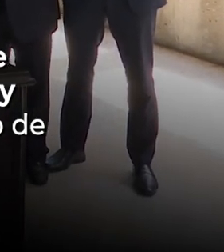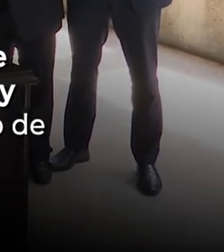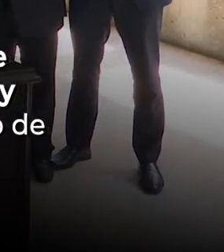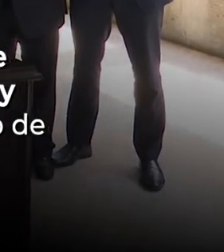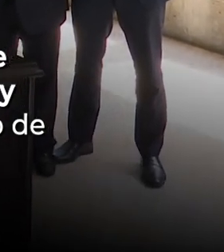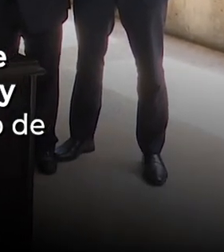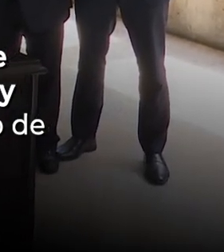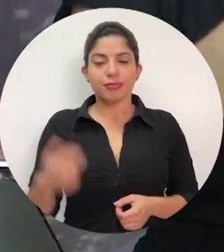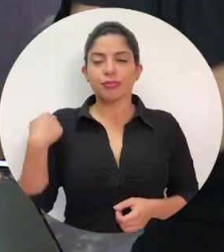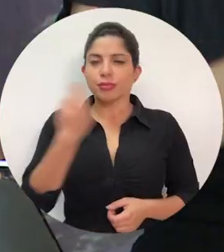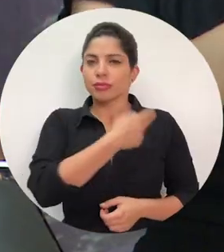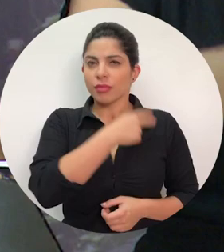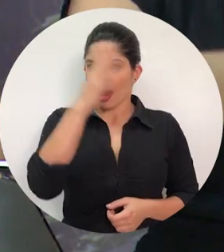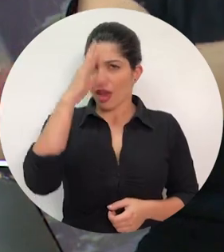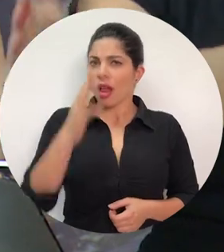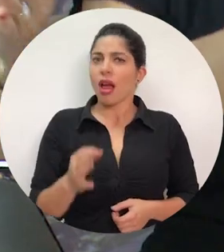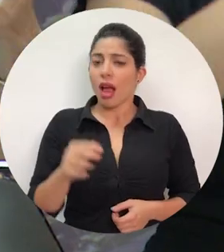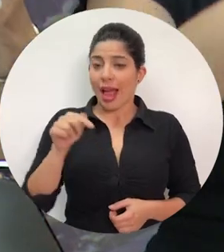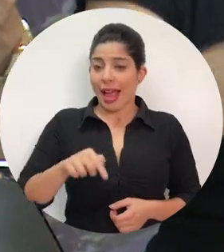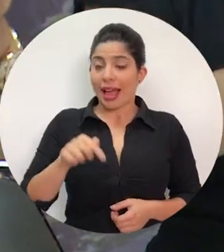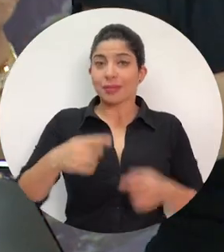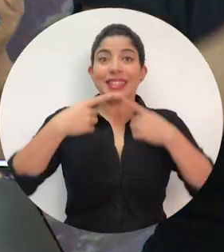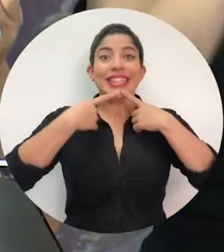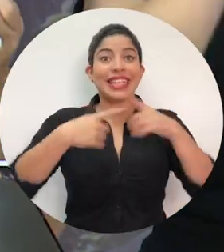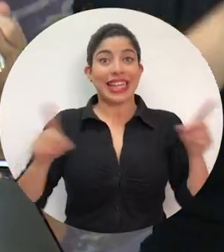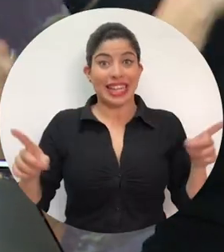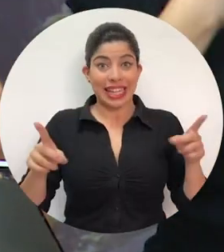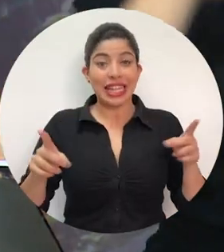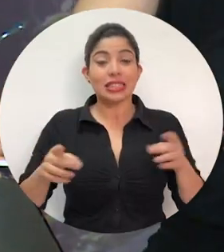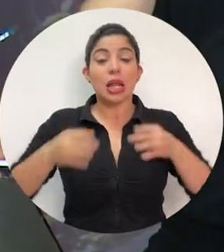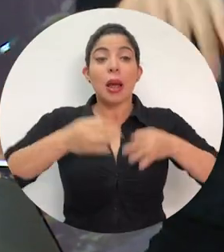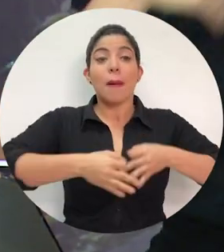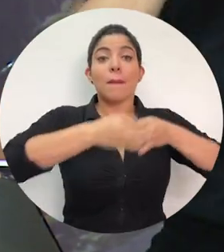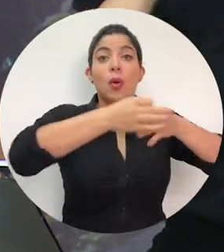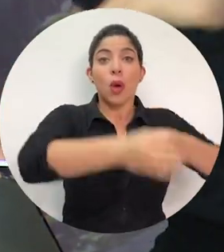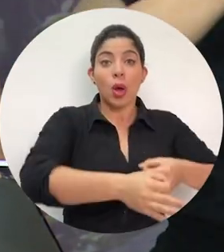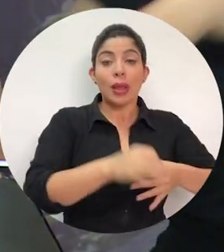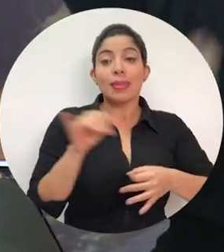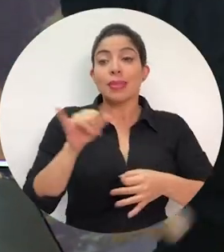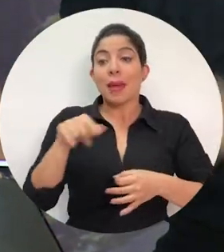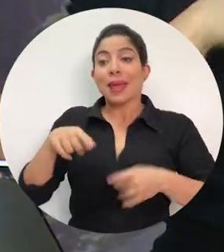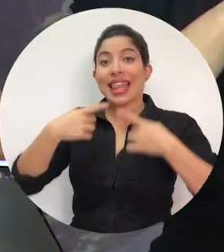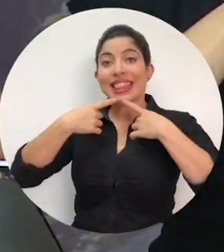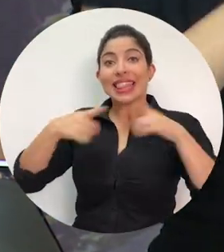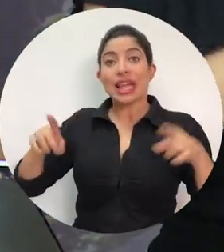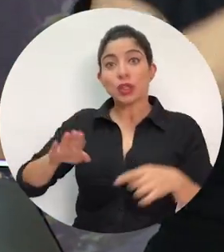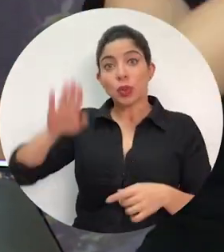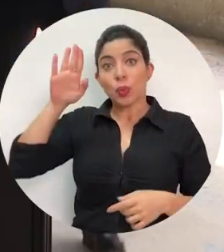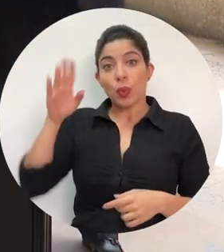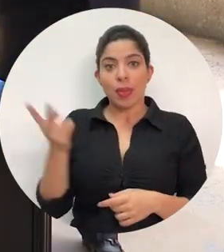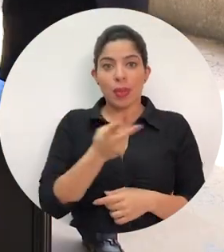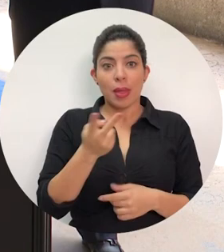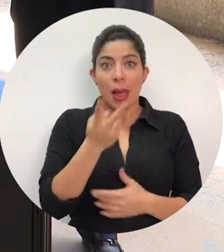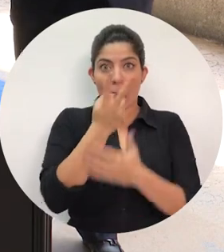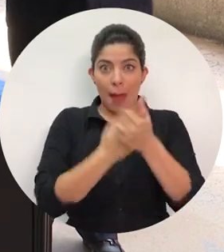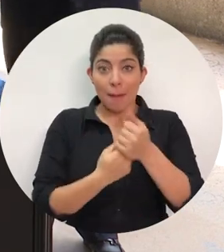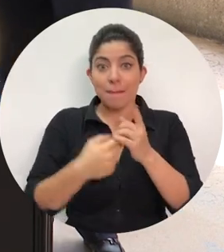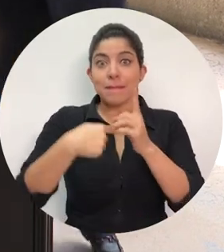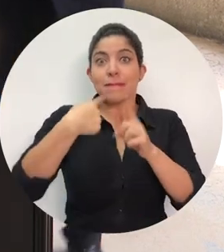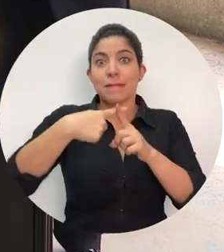estatales. Creemos que con esta directriz, tanto la moratoria como la declaración jurada,